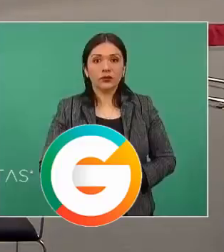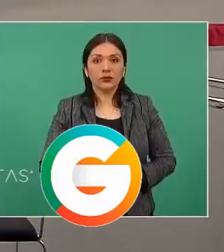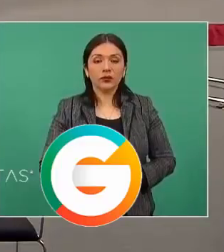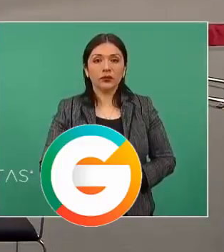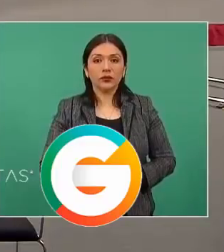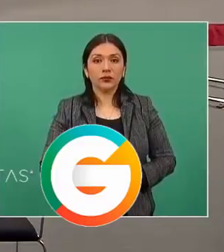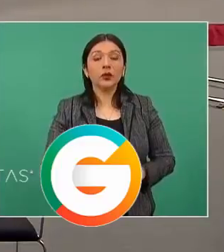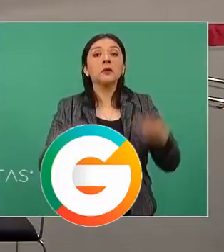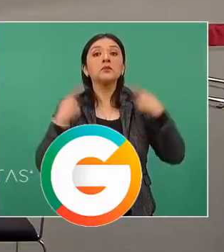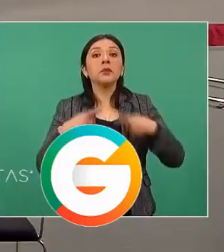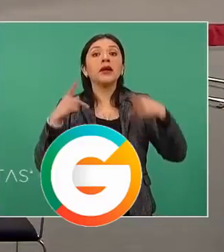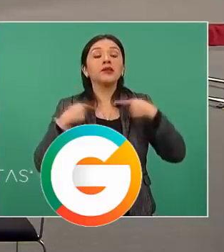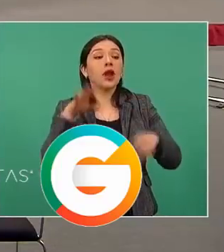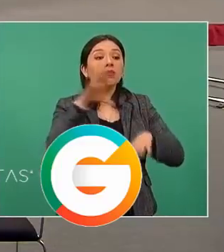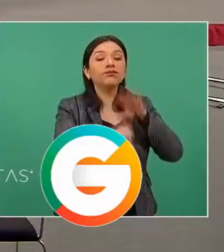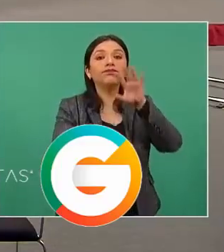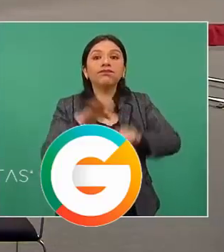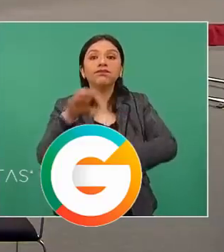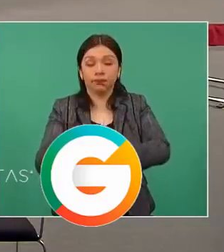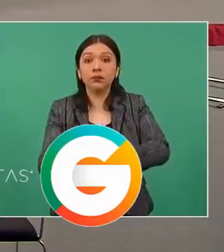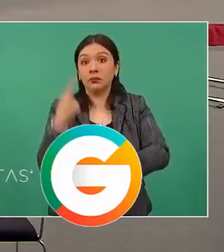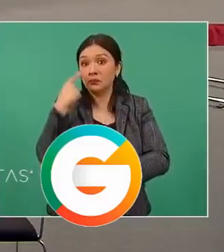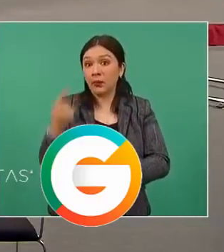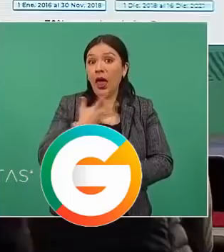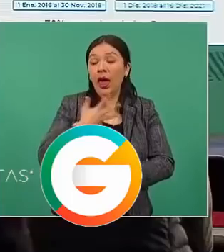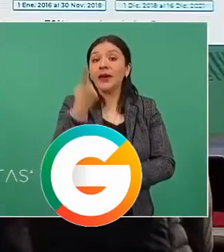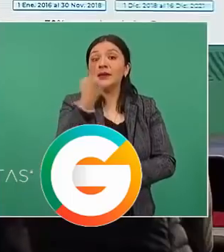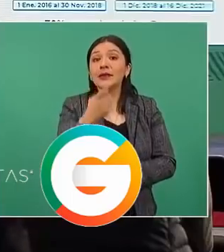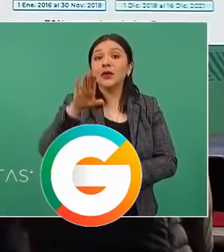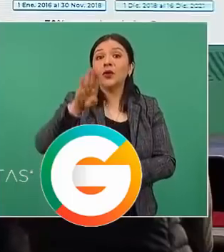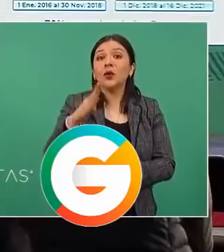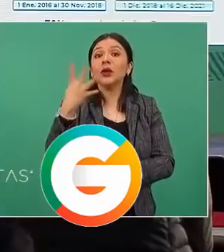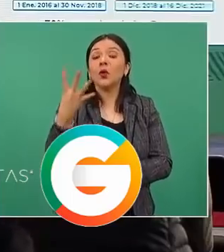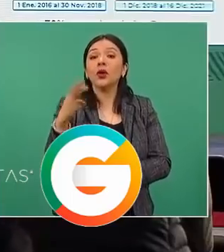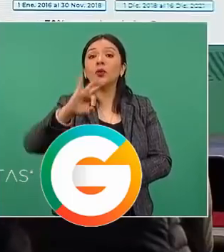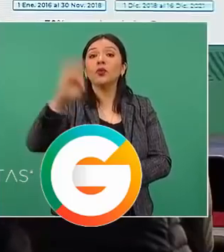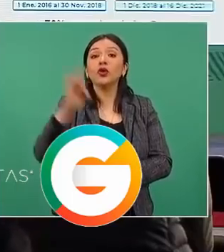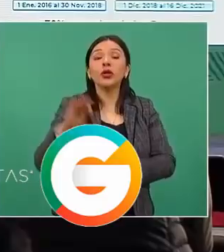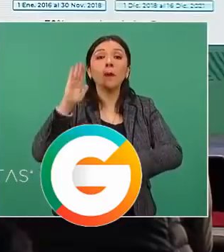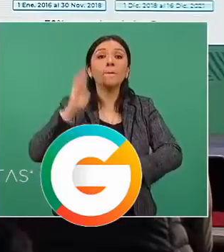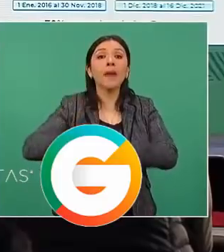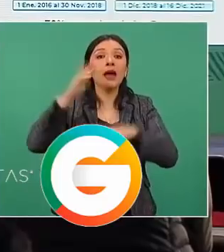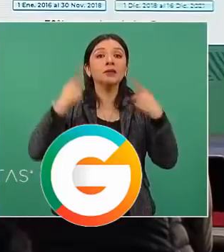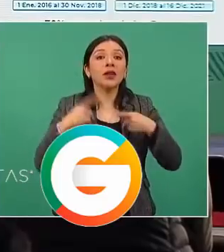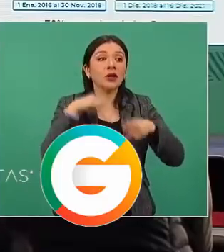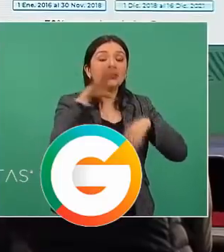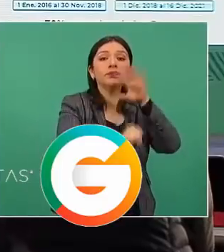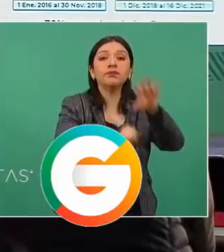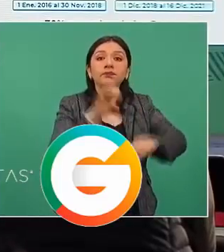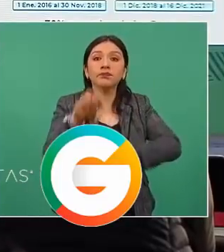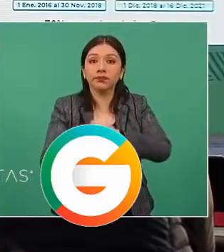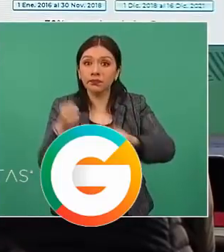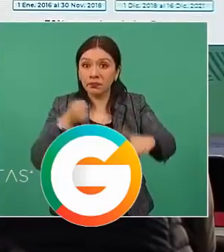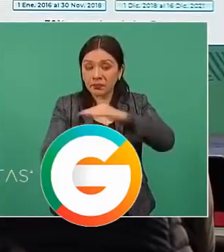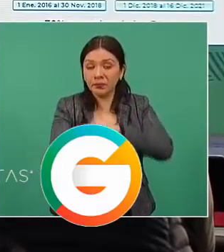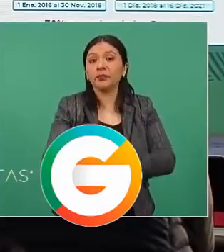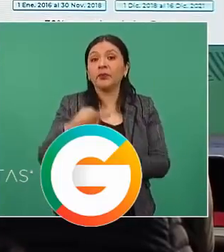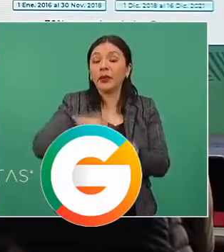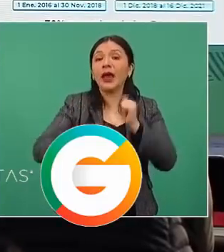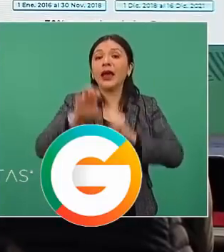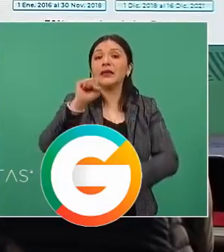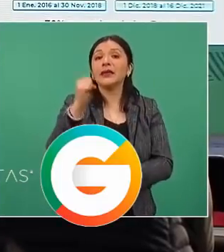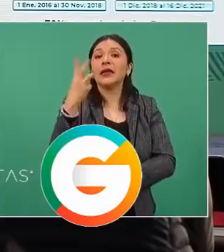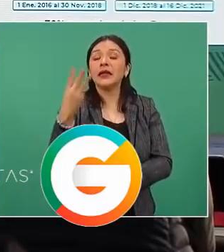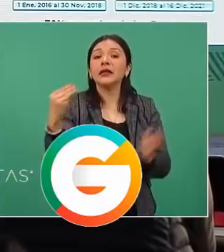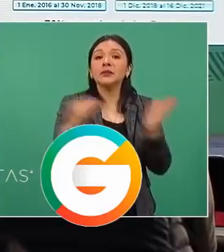En detenidos, aquí también tenemos un 194 por ciento más de detenidos, 63 mil